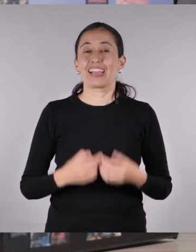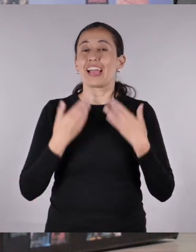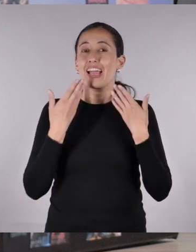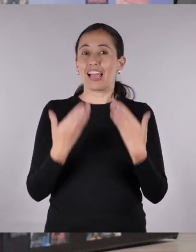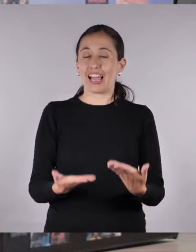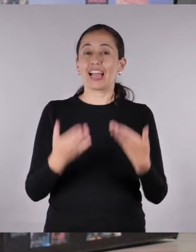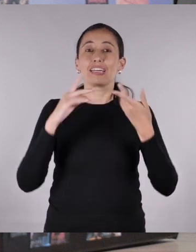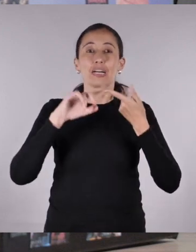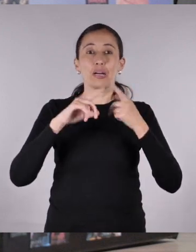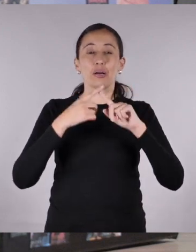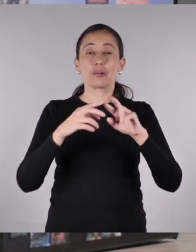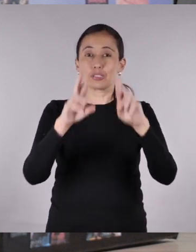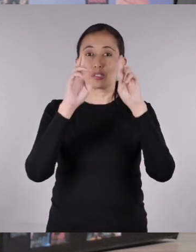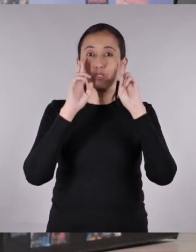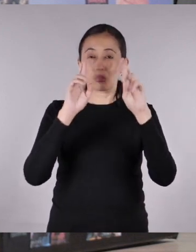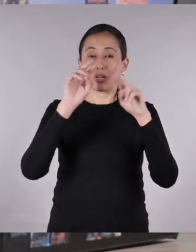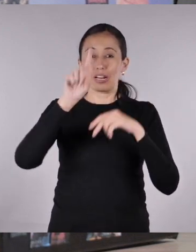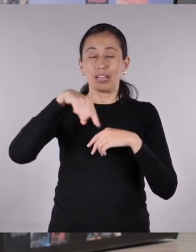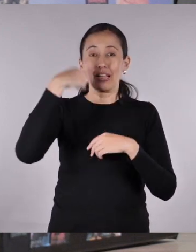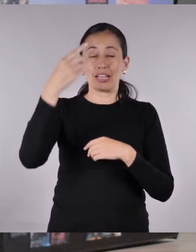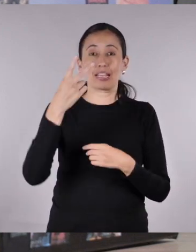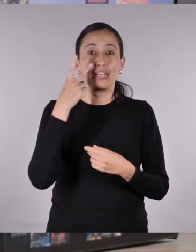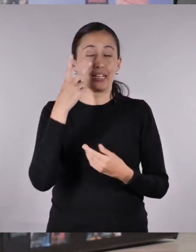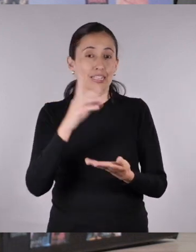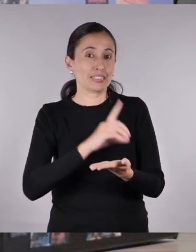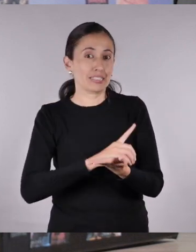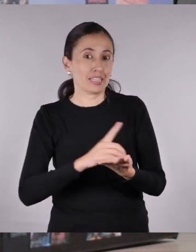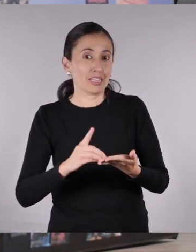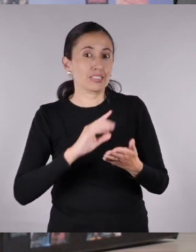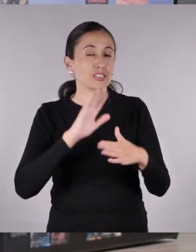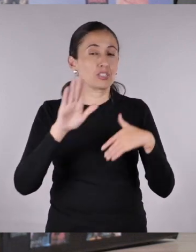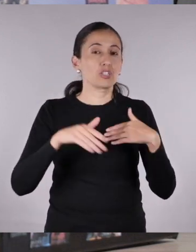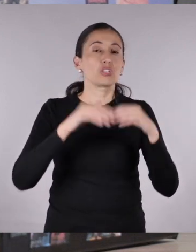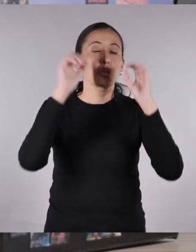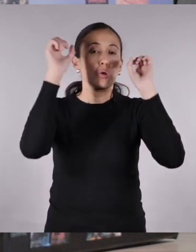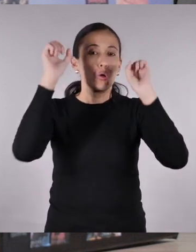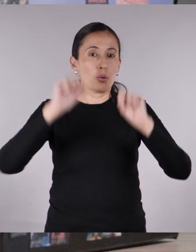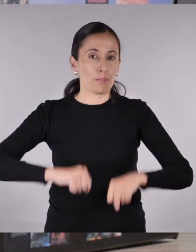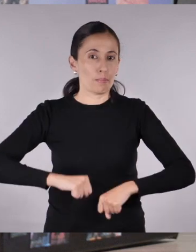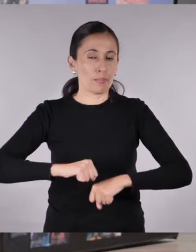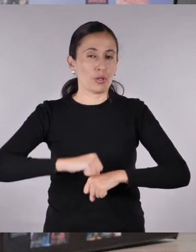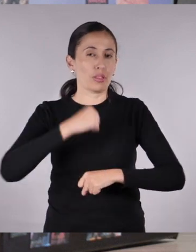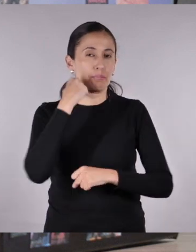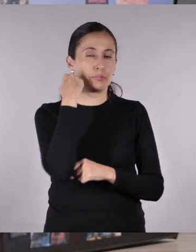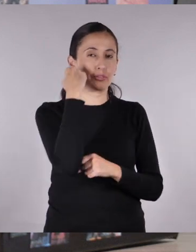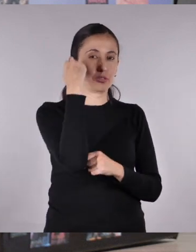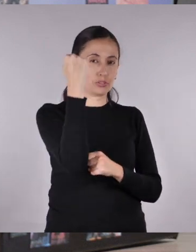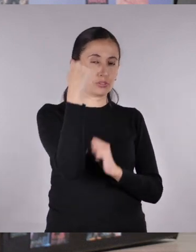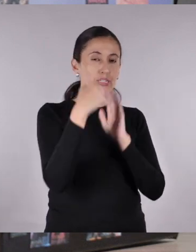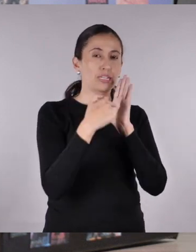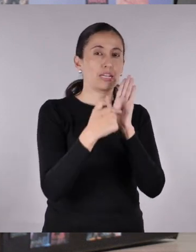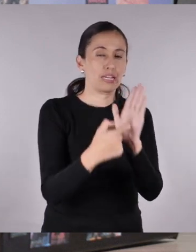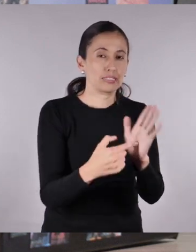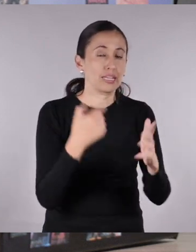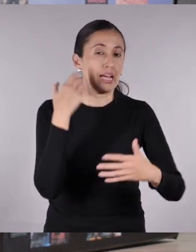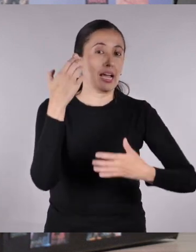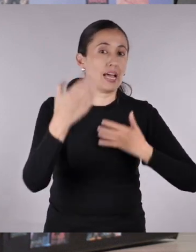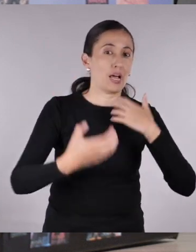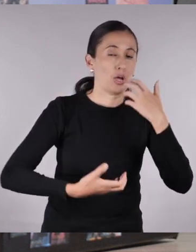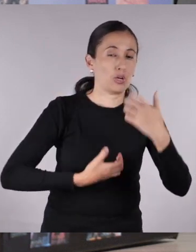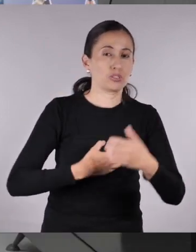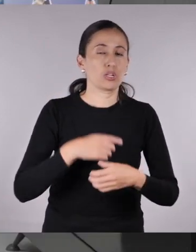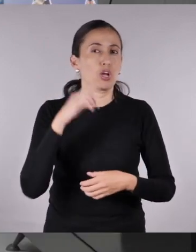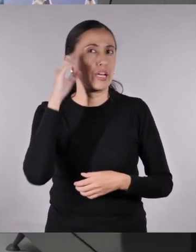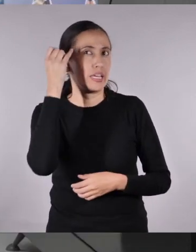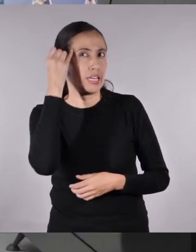Amigos y amigas, deséenme suerte. Nos vemos la próxima y recuerden que todos y todas podemos y debemos expresar nuestras